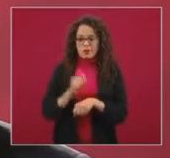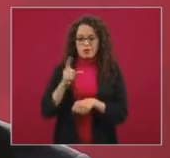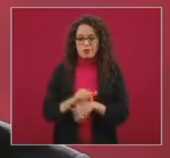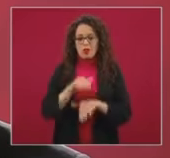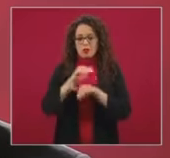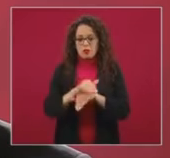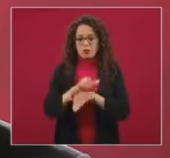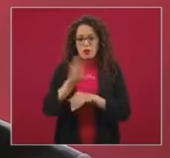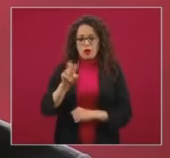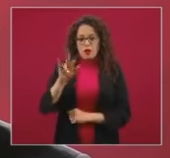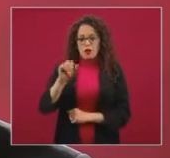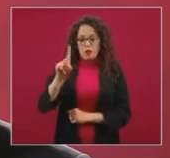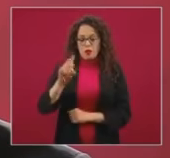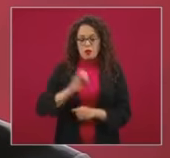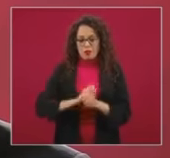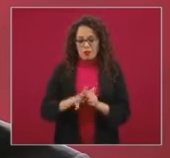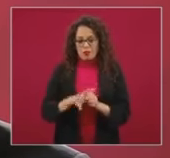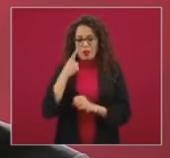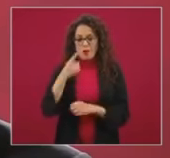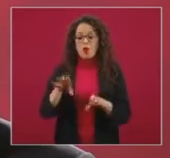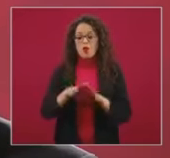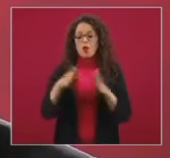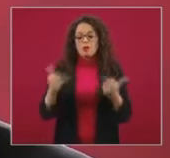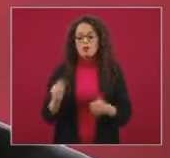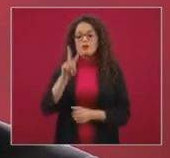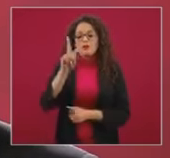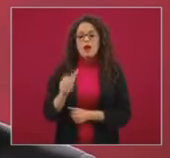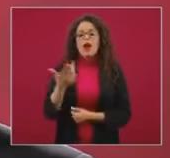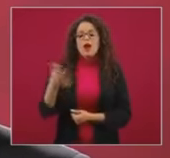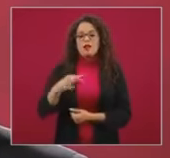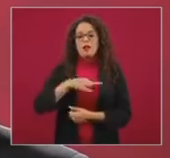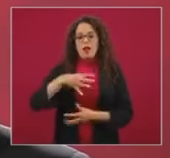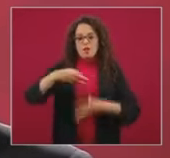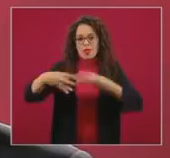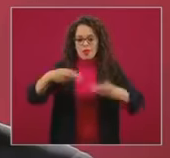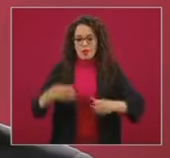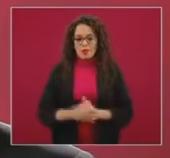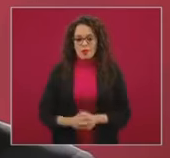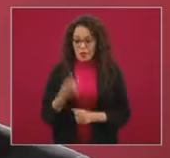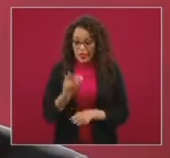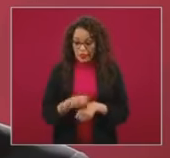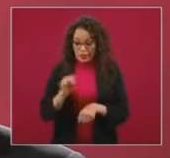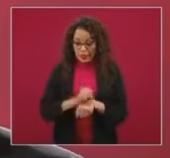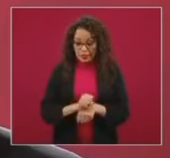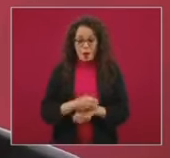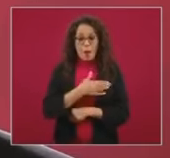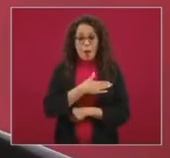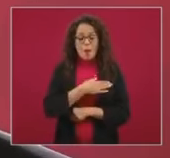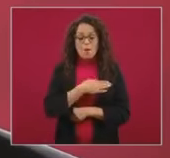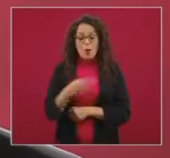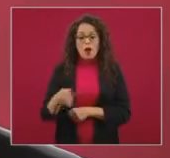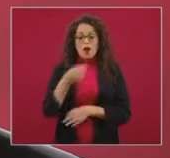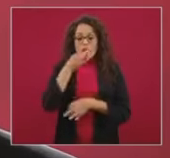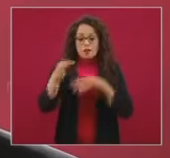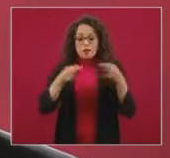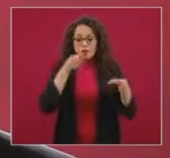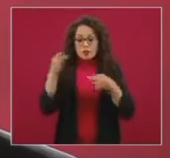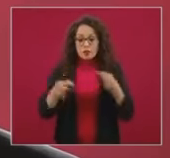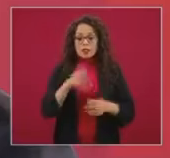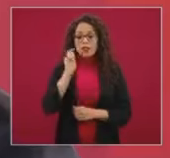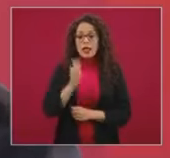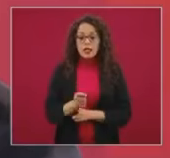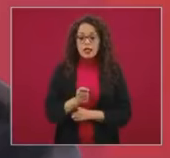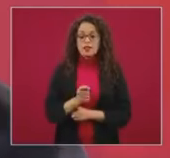analizaremos el curso de la epidemia abrimos con una buena noticia esta semana como se vio una reducción importante